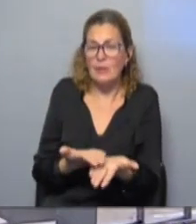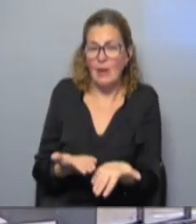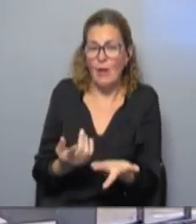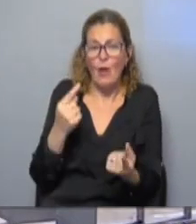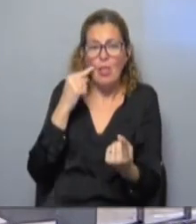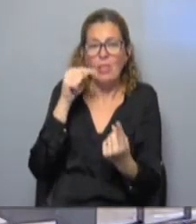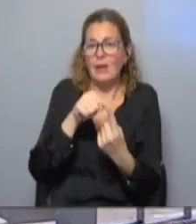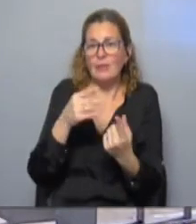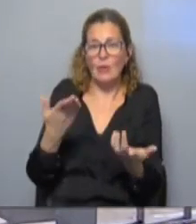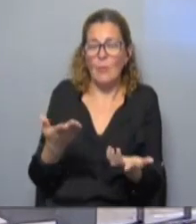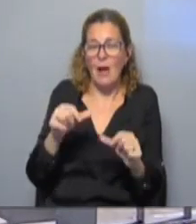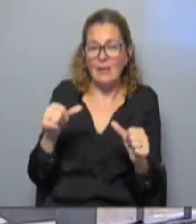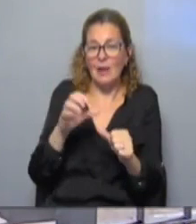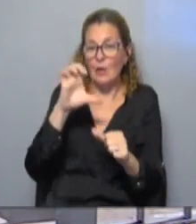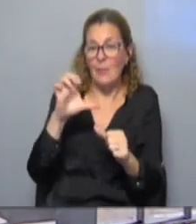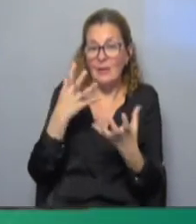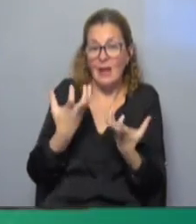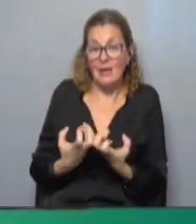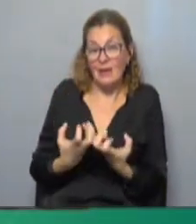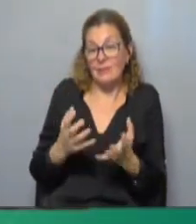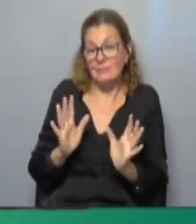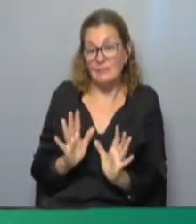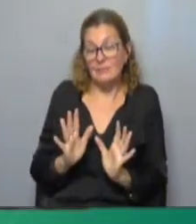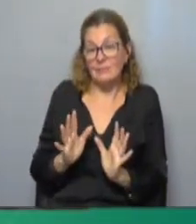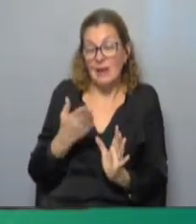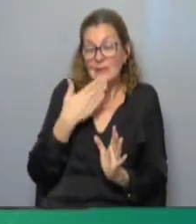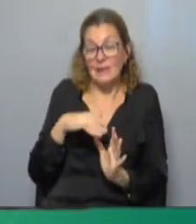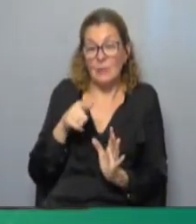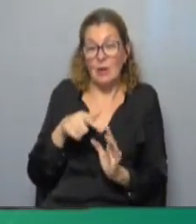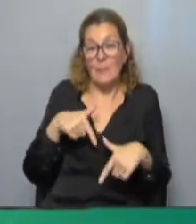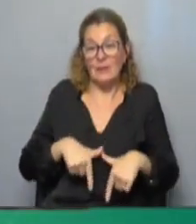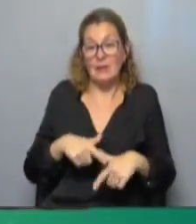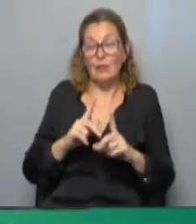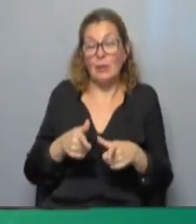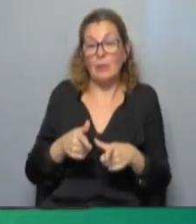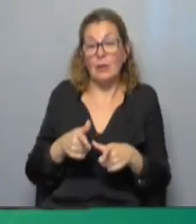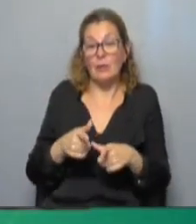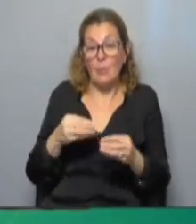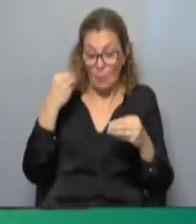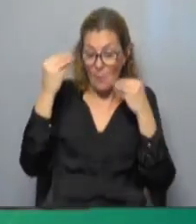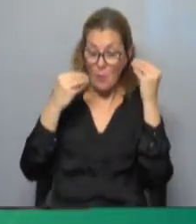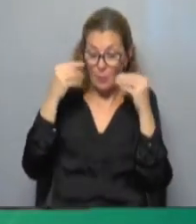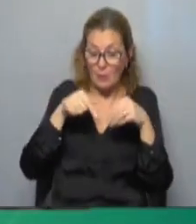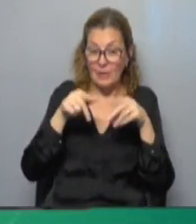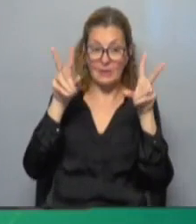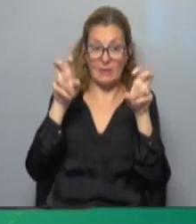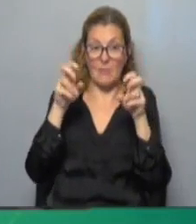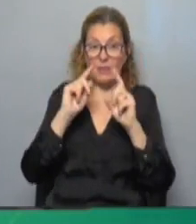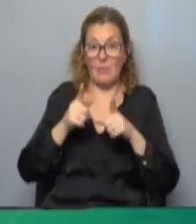directamente es hacer lo que la empresa quiere entendemos que del Ministerio también hay un poco de preocupación sobre este tema